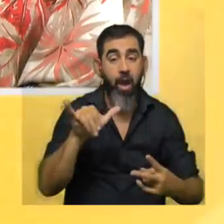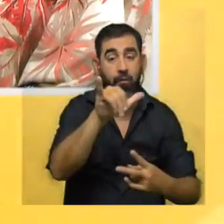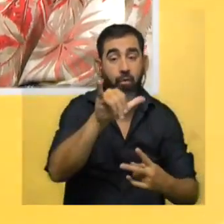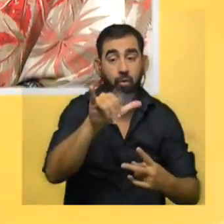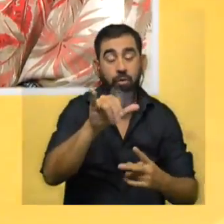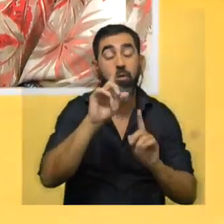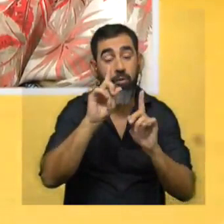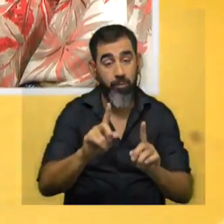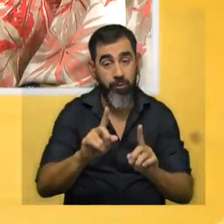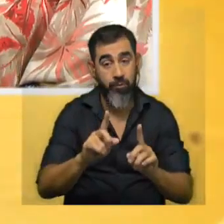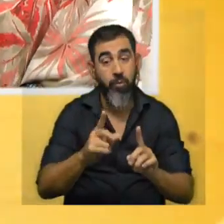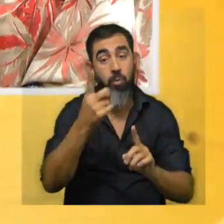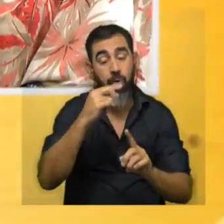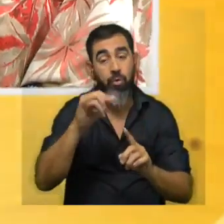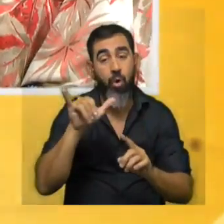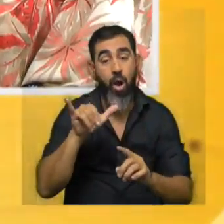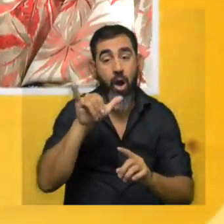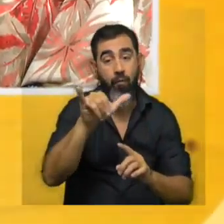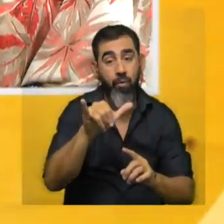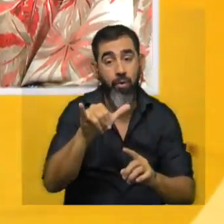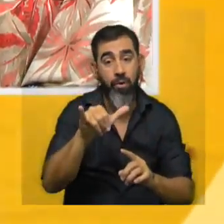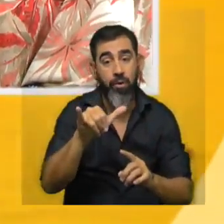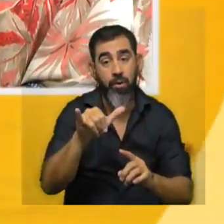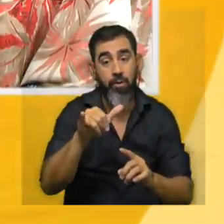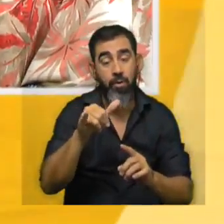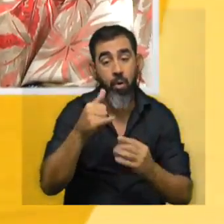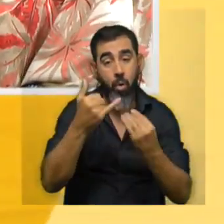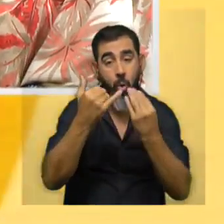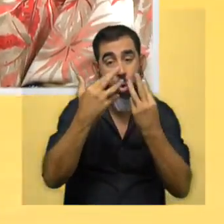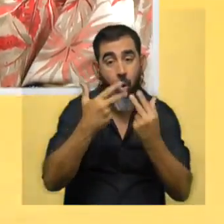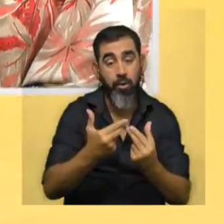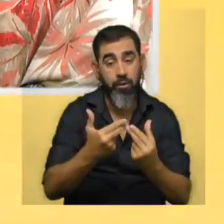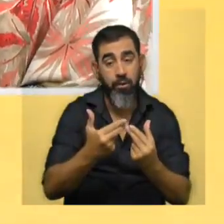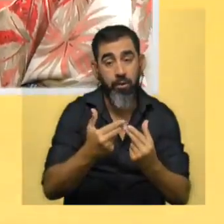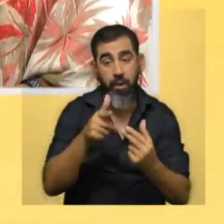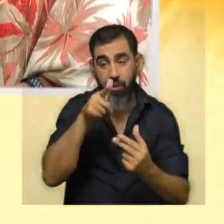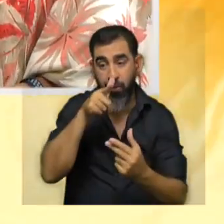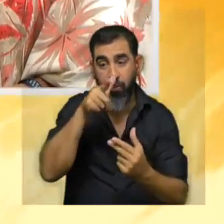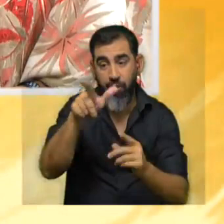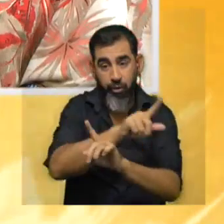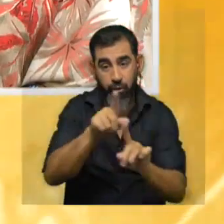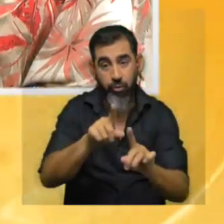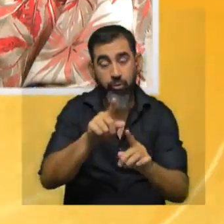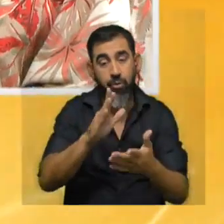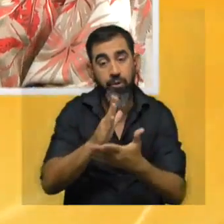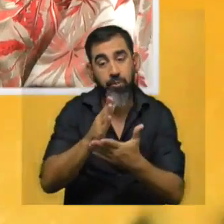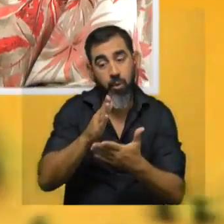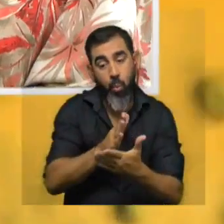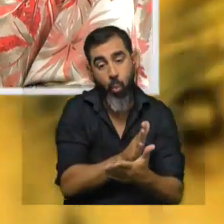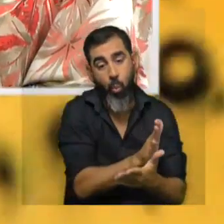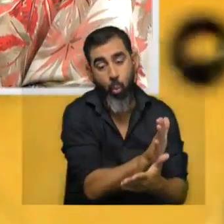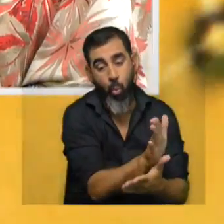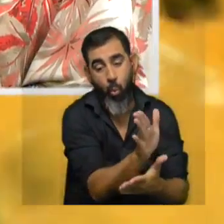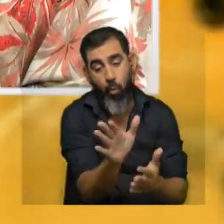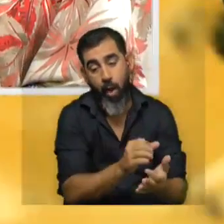espaciales por eso la trayectoria de los vuelos no se planea no se planifica perdón en línea recta sino con esa pequeña inclinación para